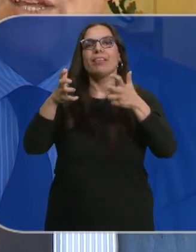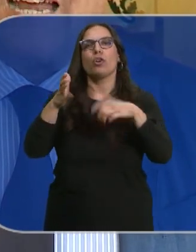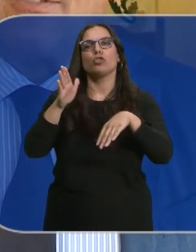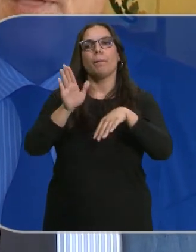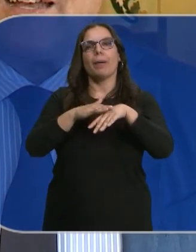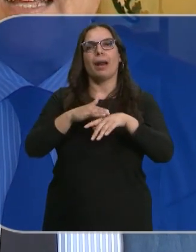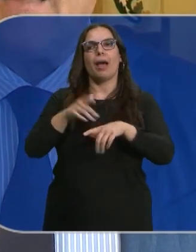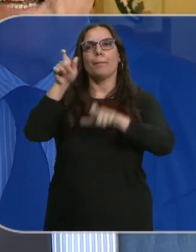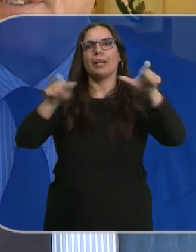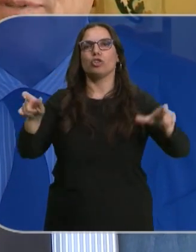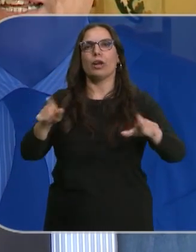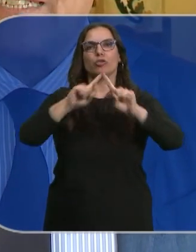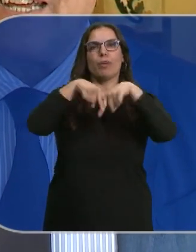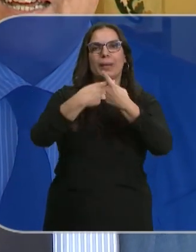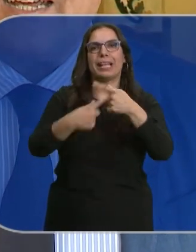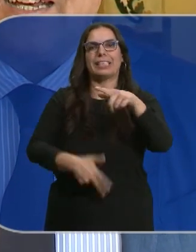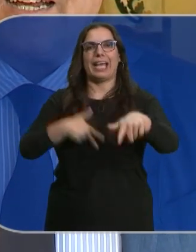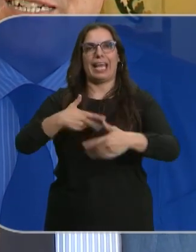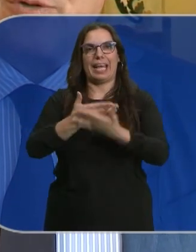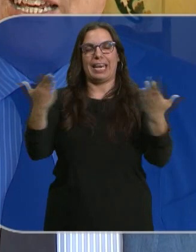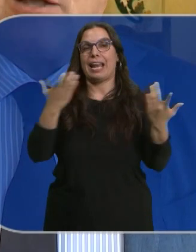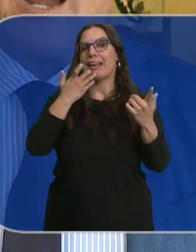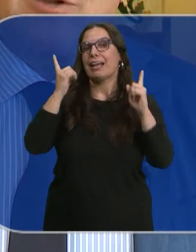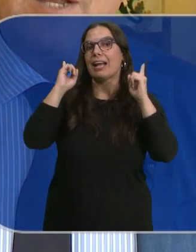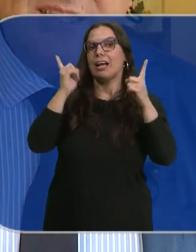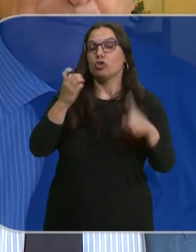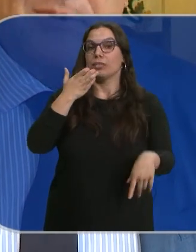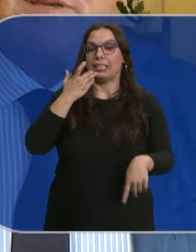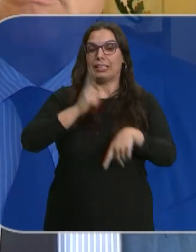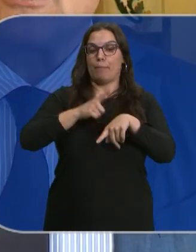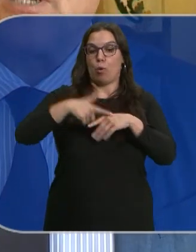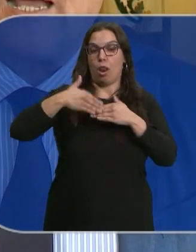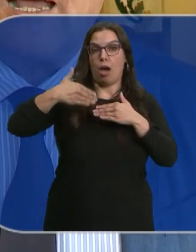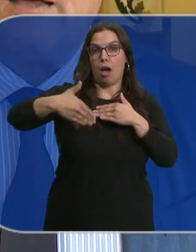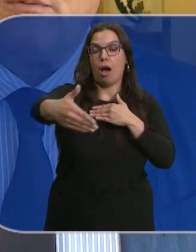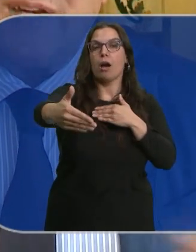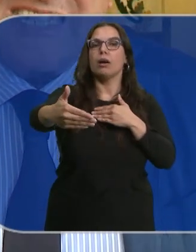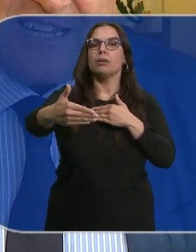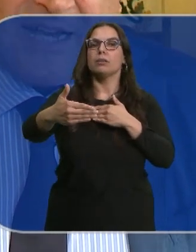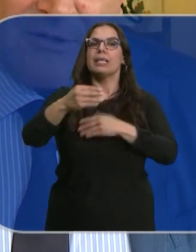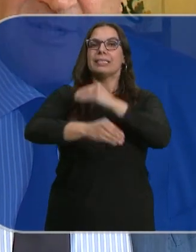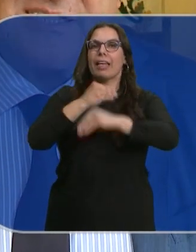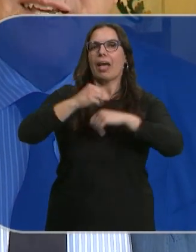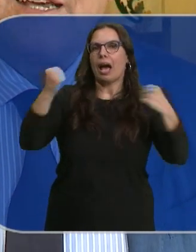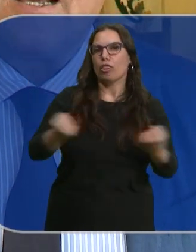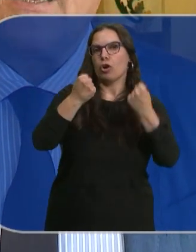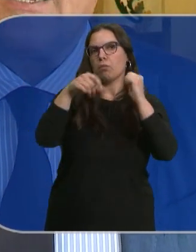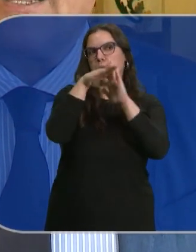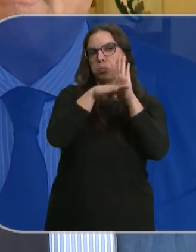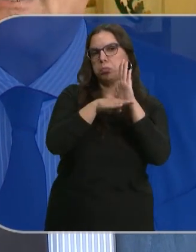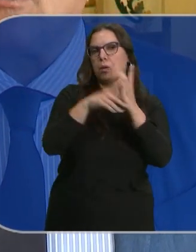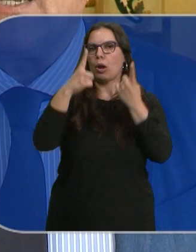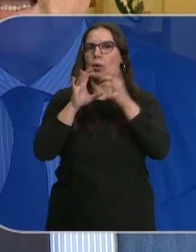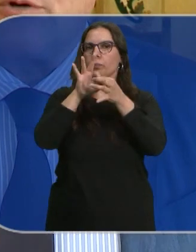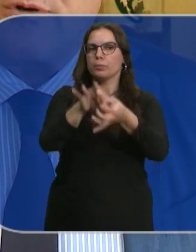conjunto de la ciudadanía y de las familias, en el caso de que a lo largo del tiempo llevemos una serie de acciones que